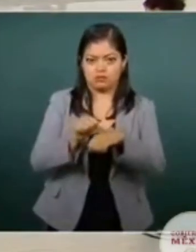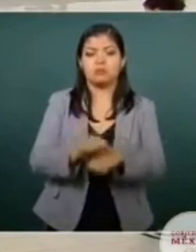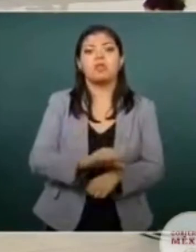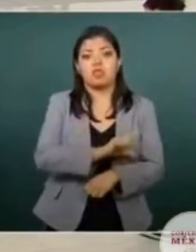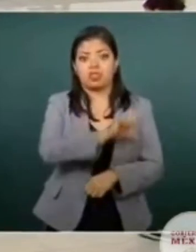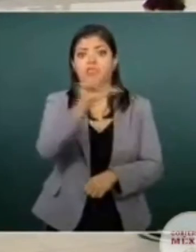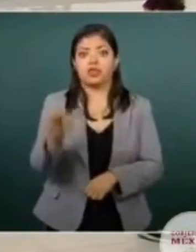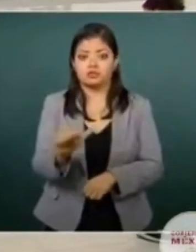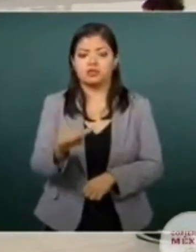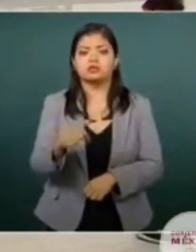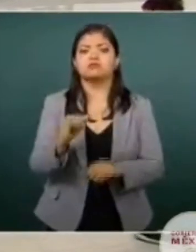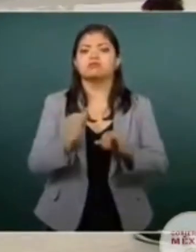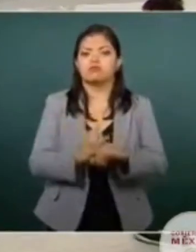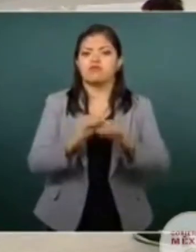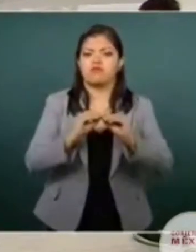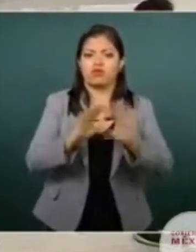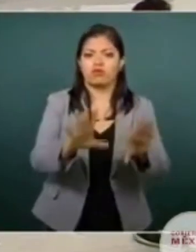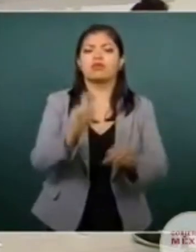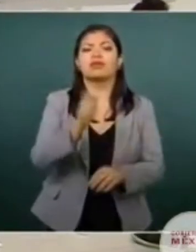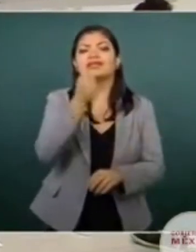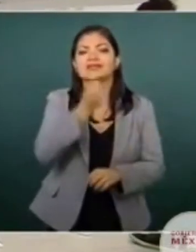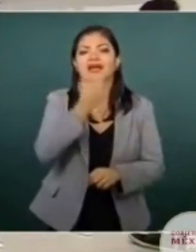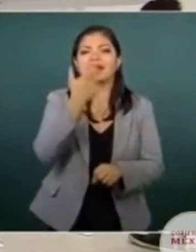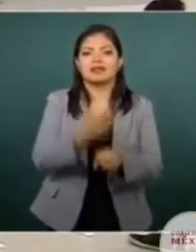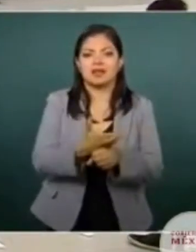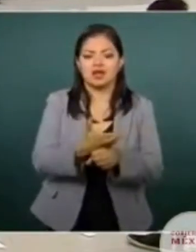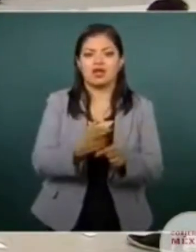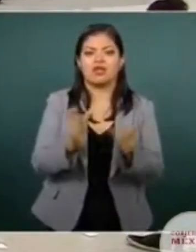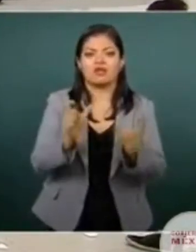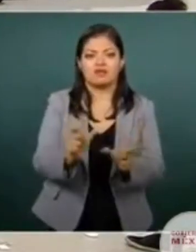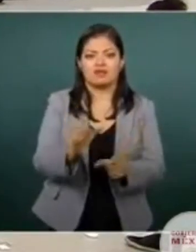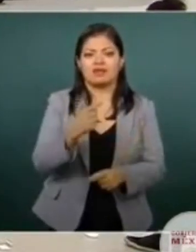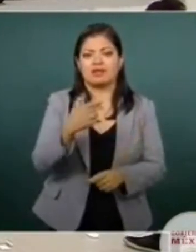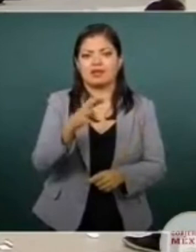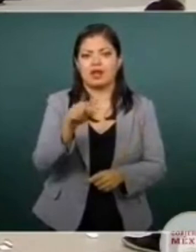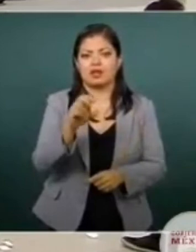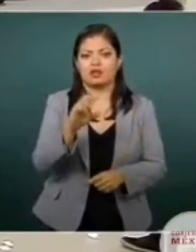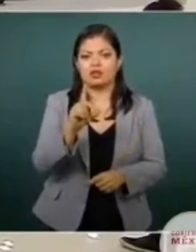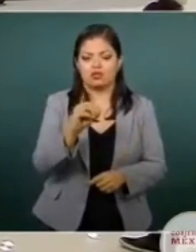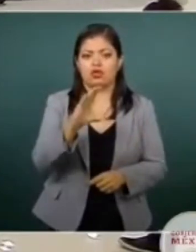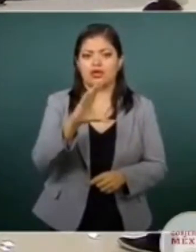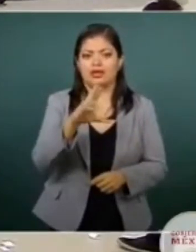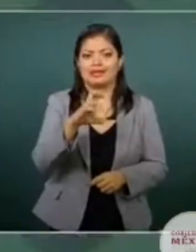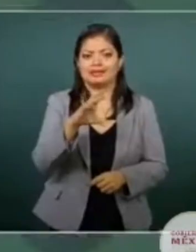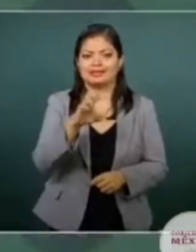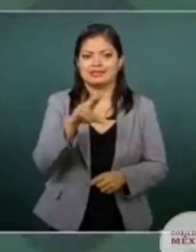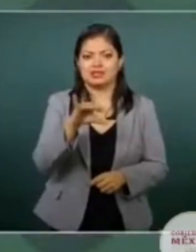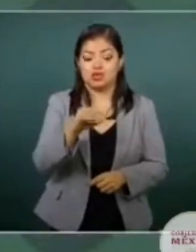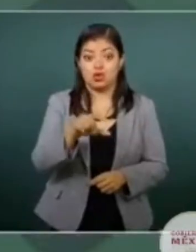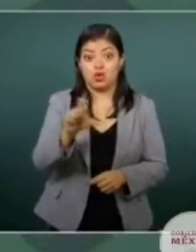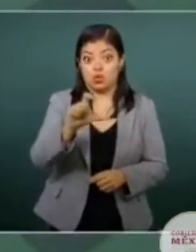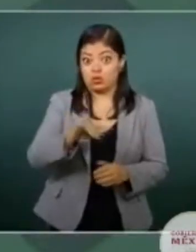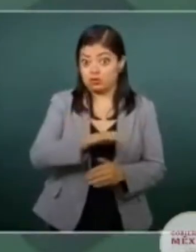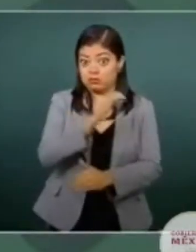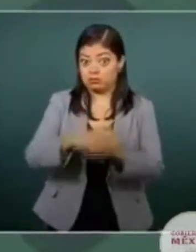el secretario de la Defensa, el general Luis Cresencio Sandoval González. Terminando el